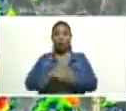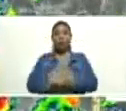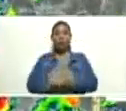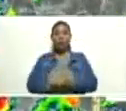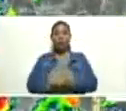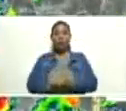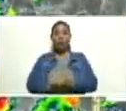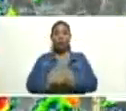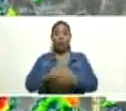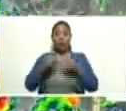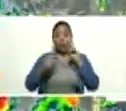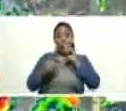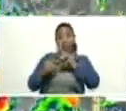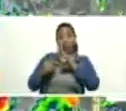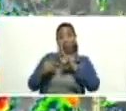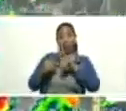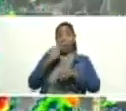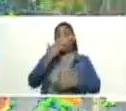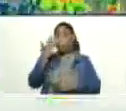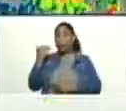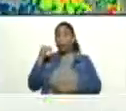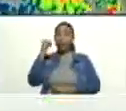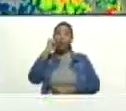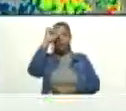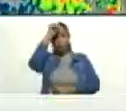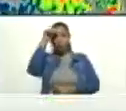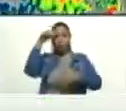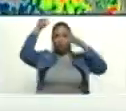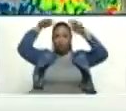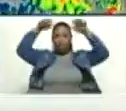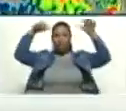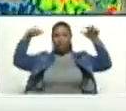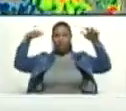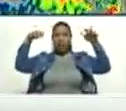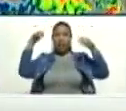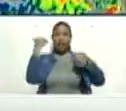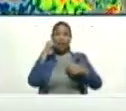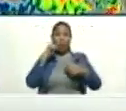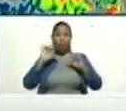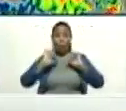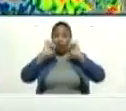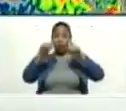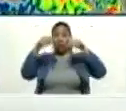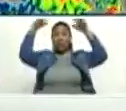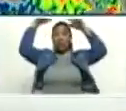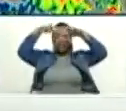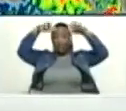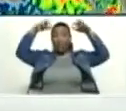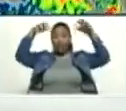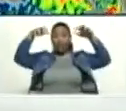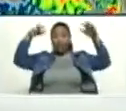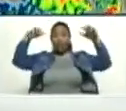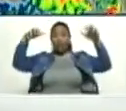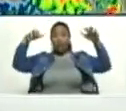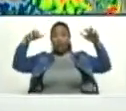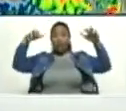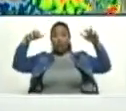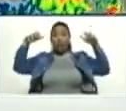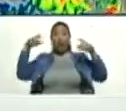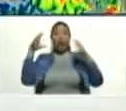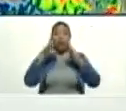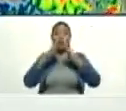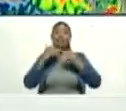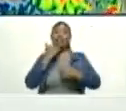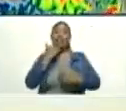como una vaguada este fin de semana. Prácticamente desde el día sábado tuvimos unas lluvias importantes en gran parte del país.